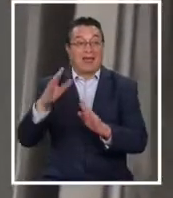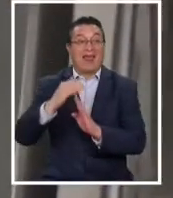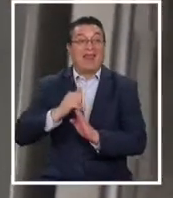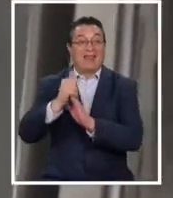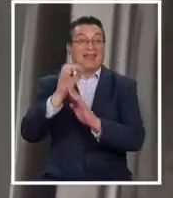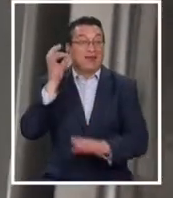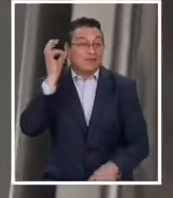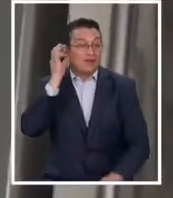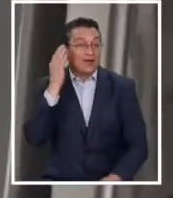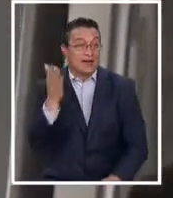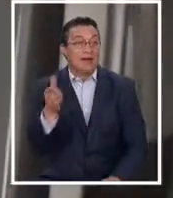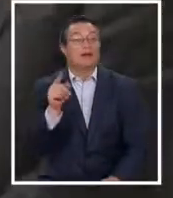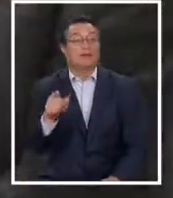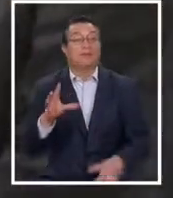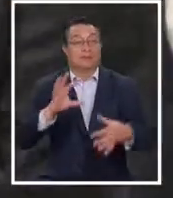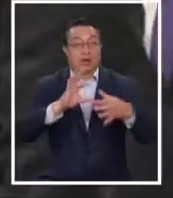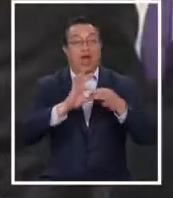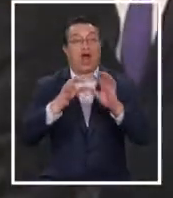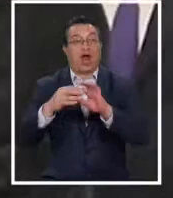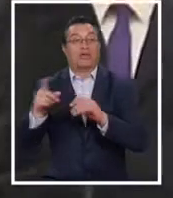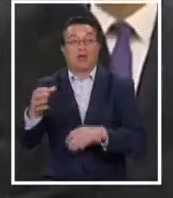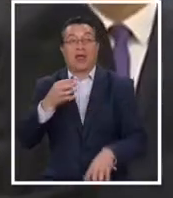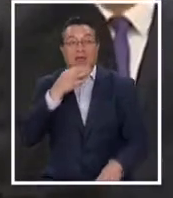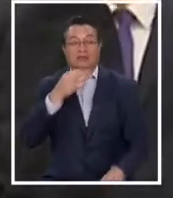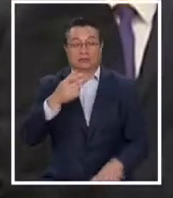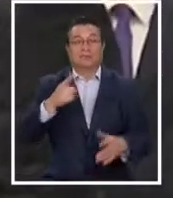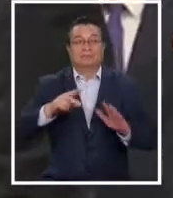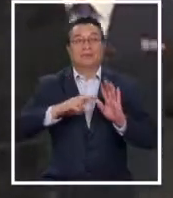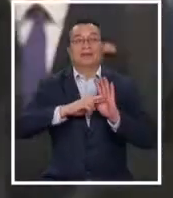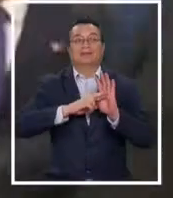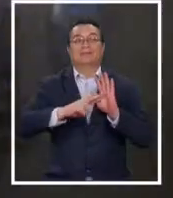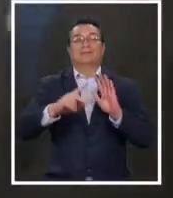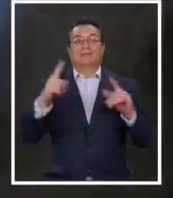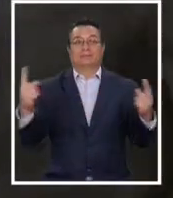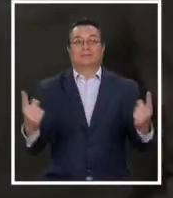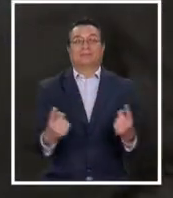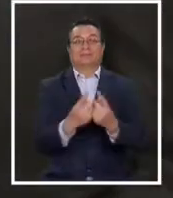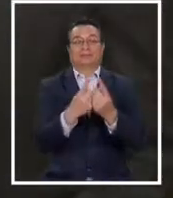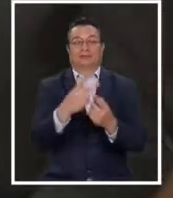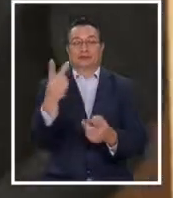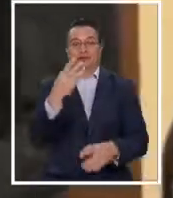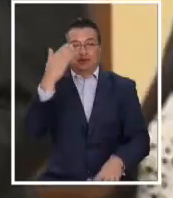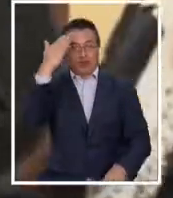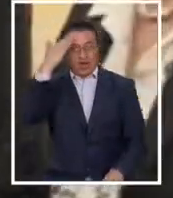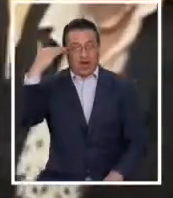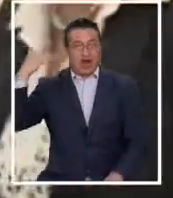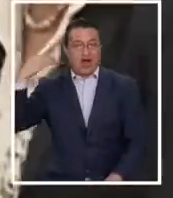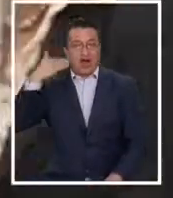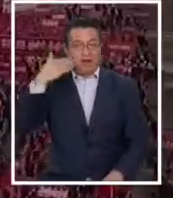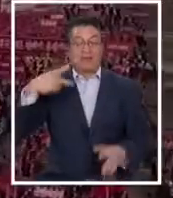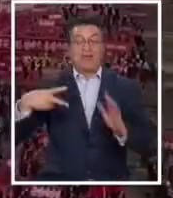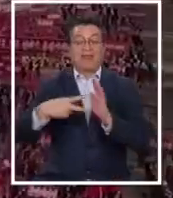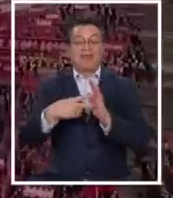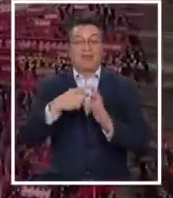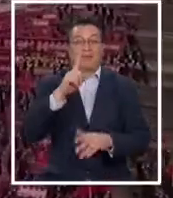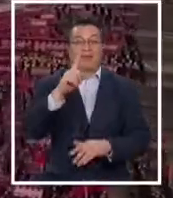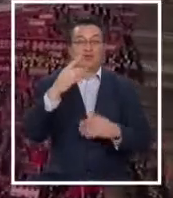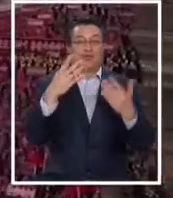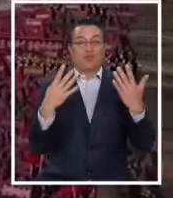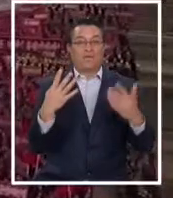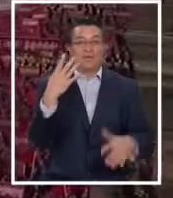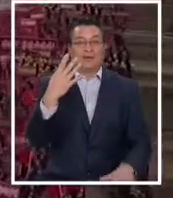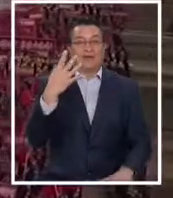Jong, la cita olímpica representaba una oportunidad para un eventual encuentro entre ambas Coreas, divididas desde 1945.